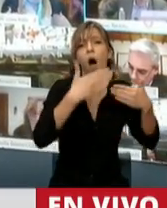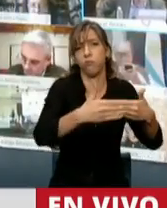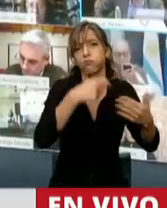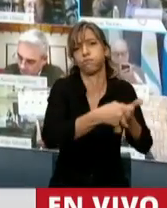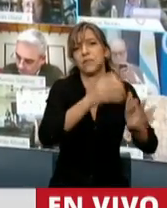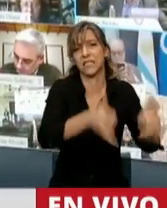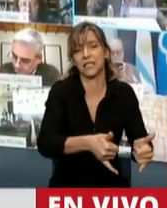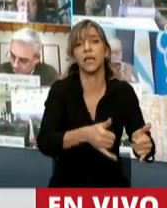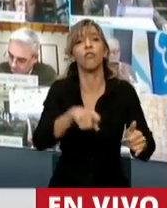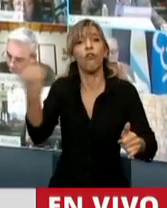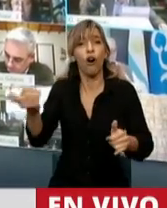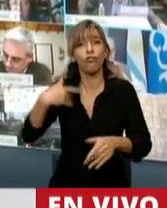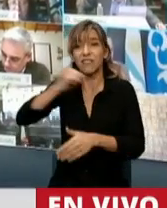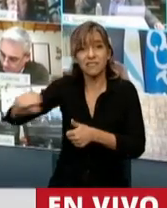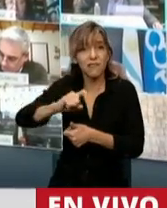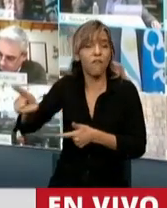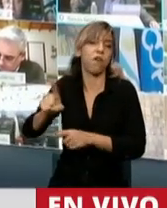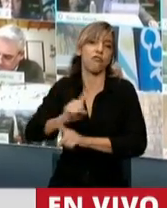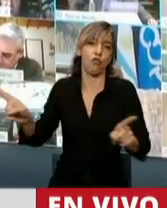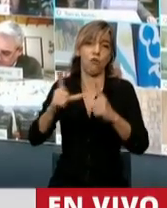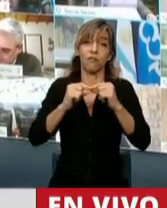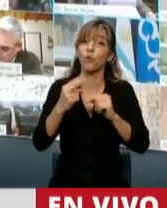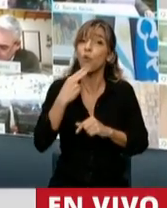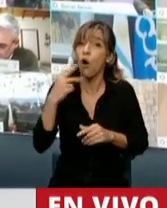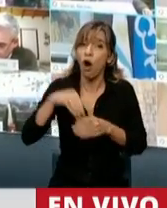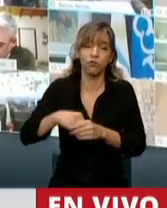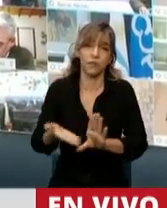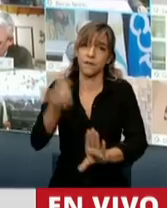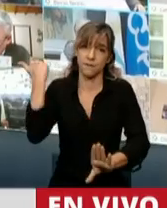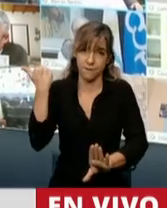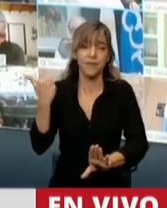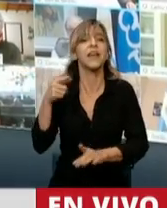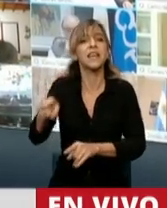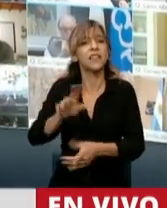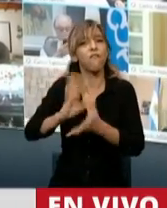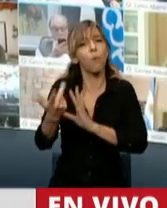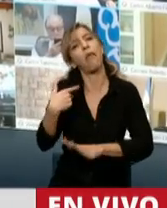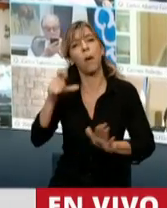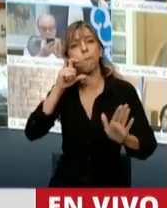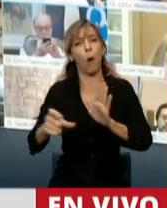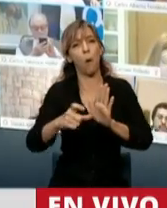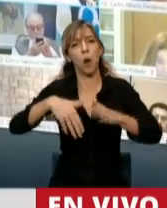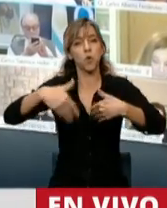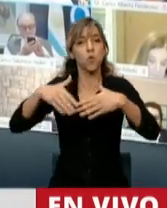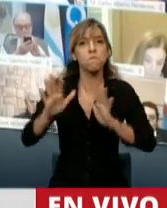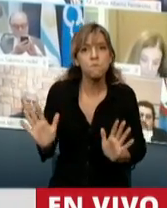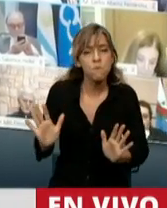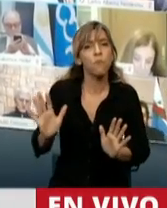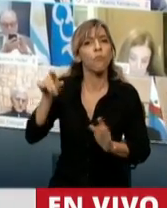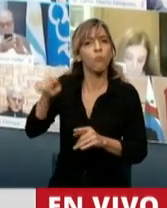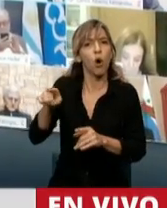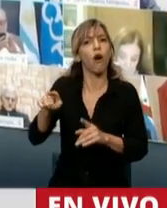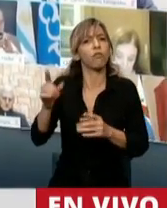los ciudadanos argentinos, artículo 11, y a la amnistía penal encubierta, violatoria de la independencia de poderes